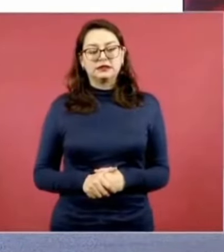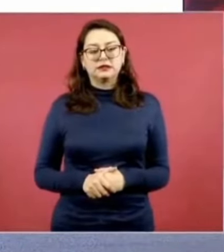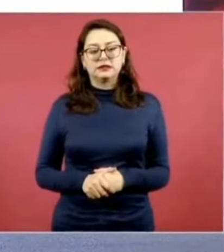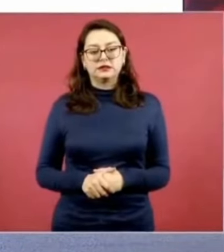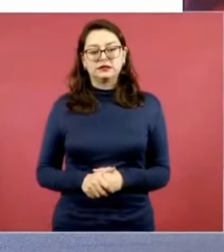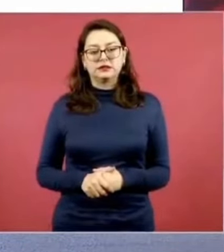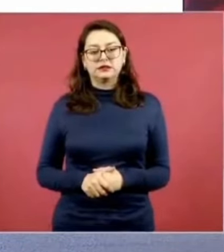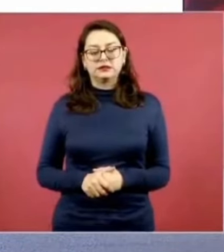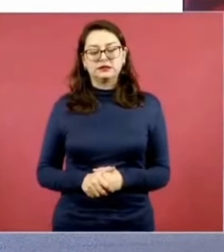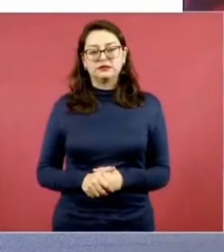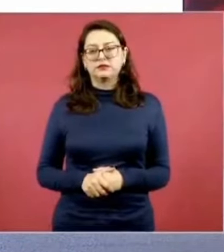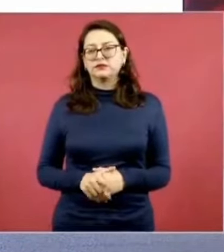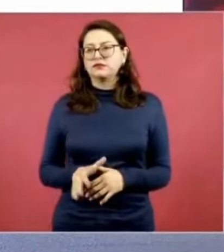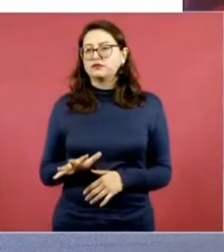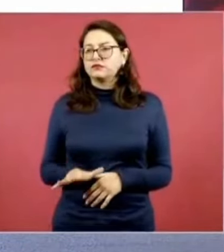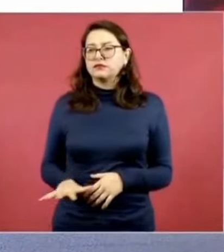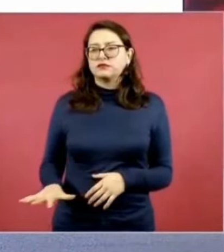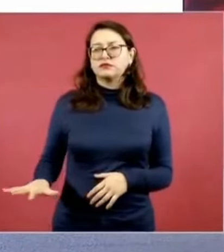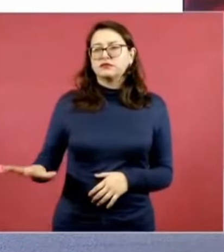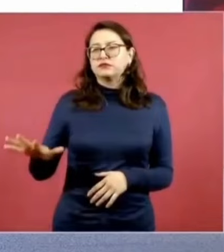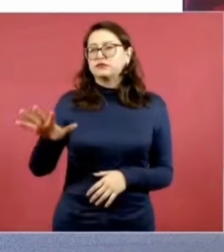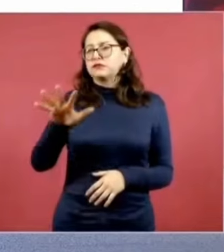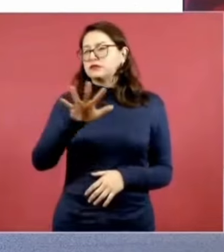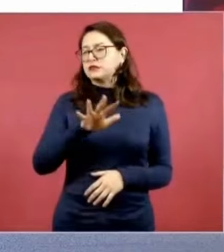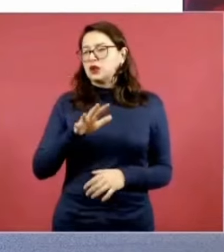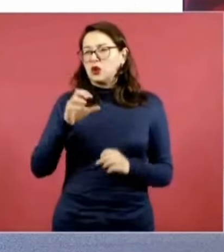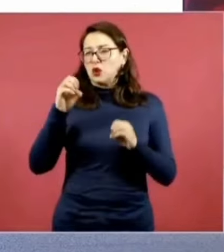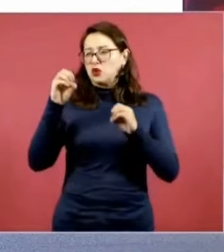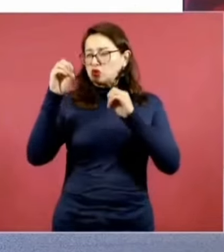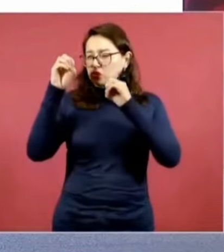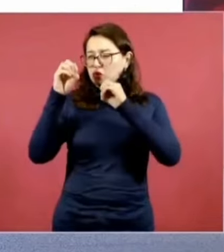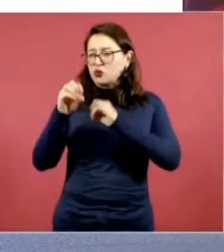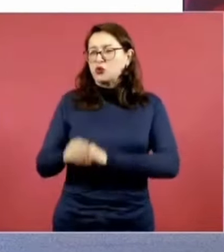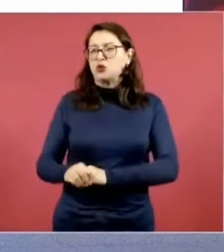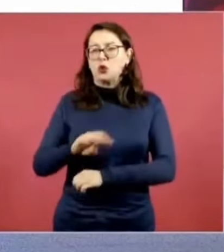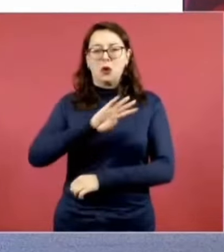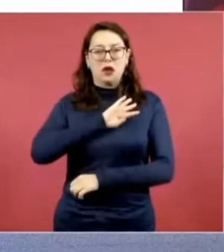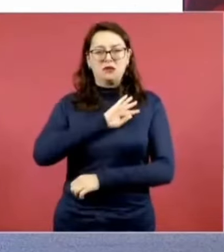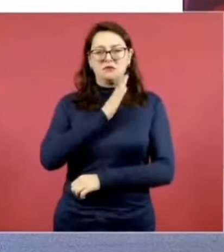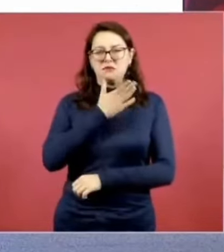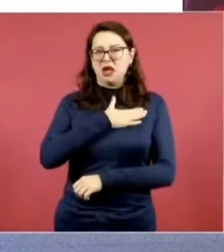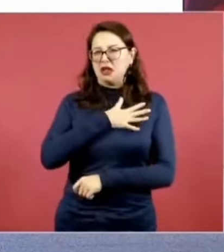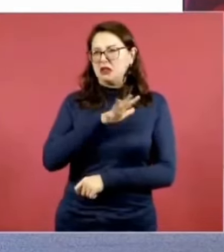toda la sombra española que crecía en el Perú